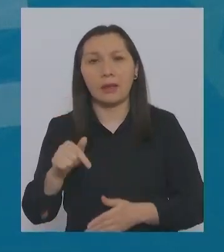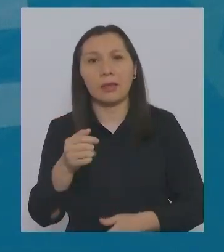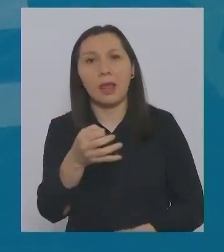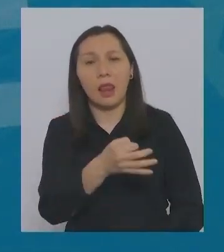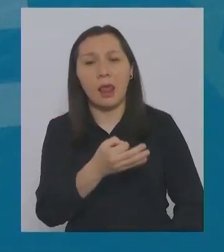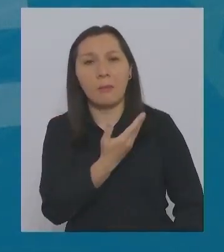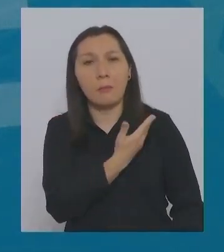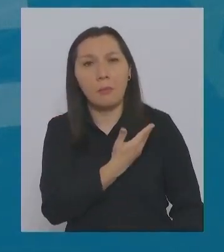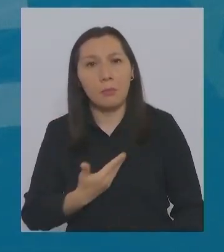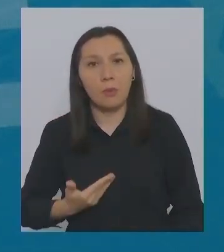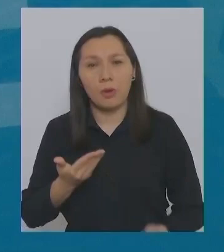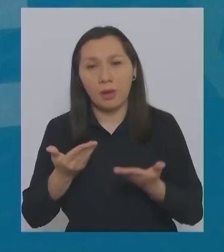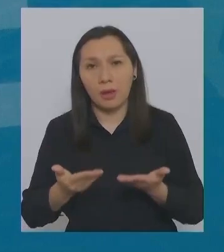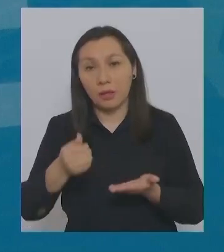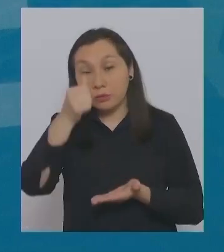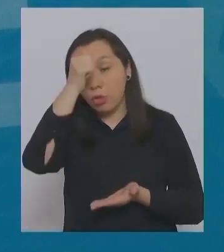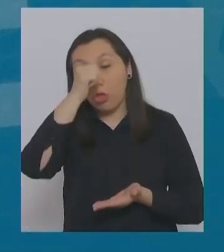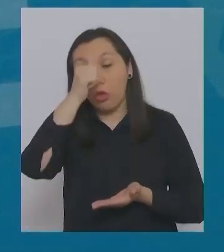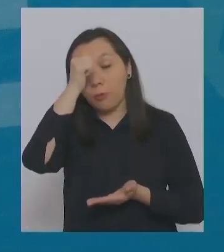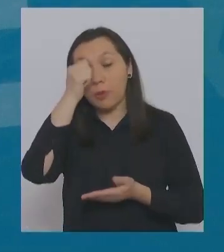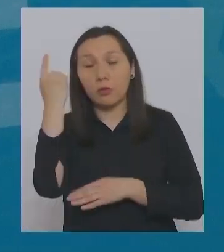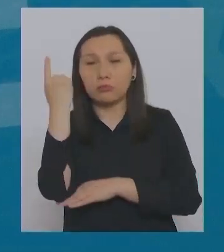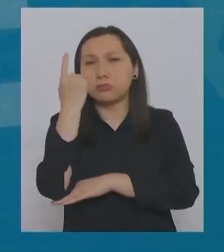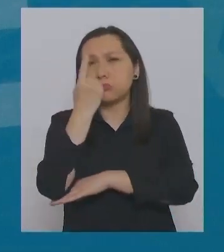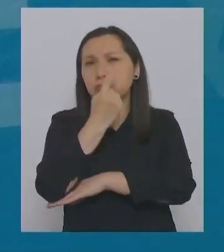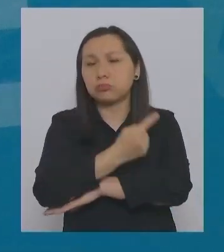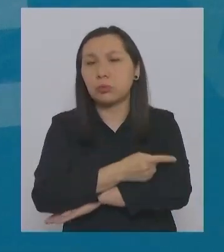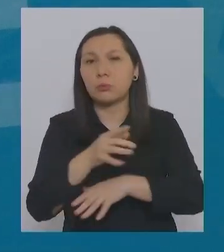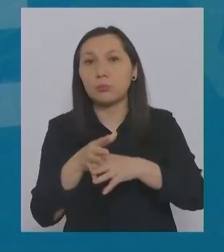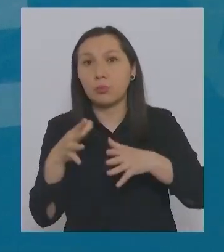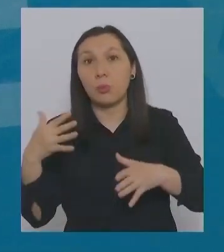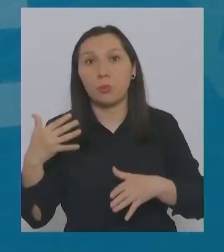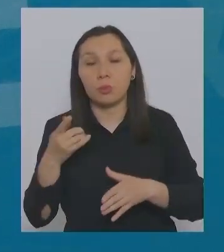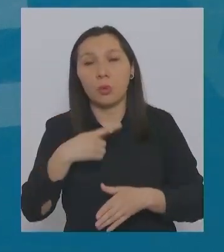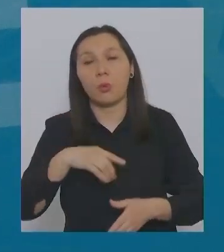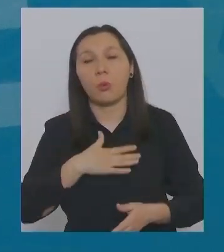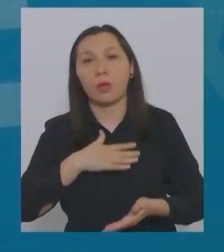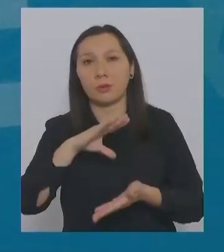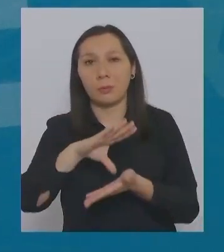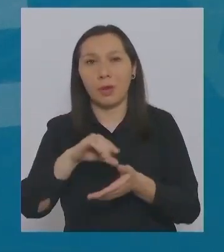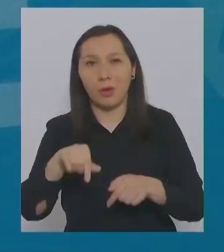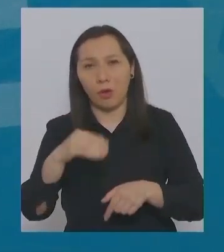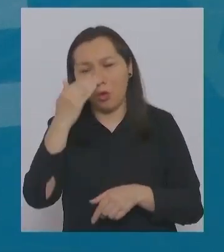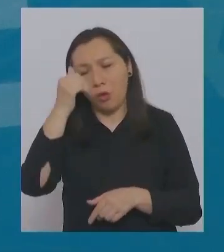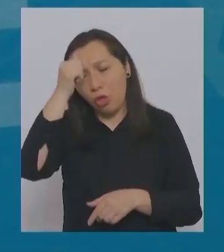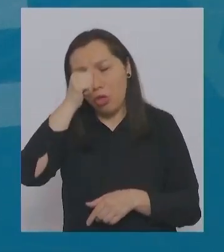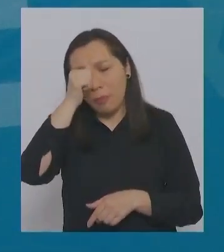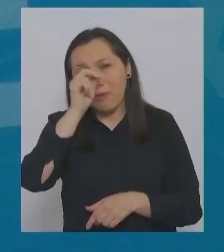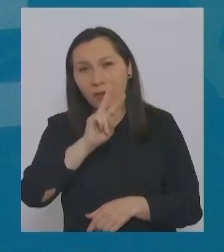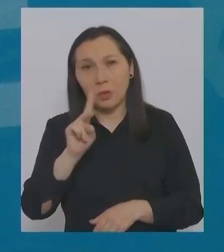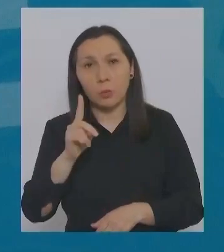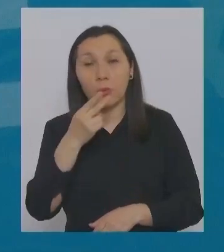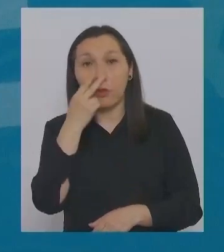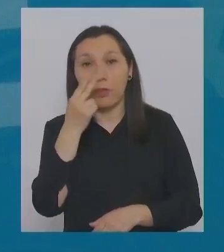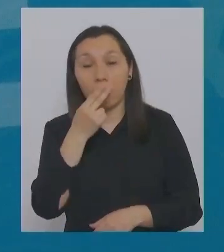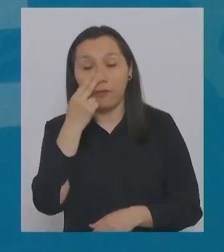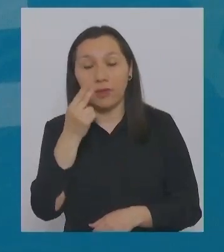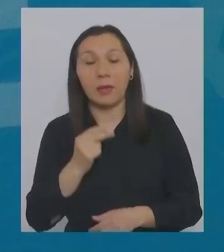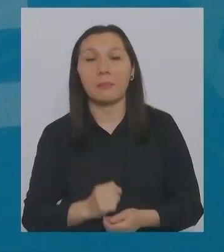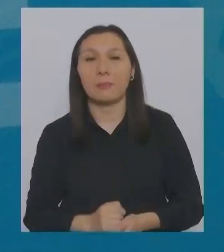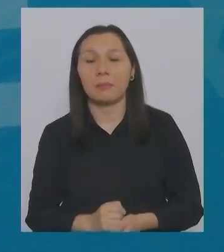Palacio de la Moneda este domingo, en una jornada que es muy importante para nuestro país. Hoy domingo 21 de noviembre